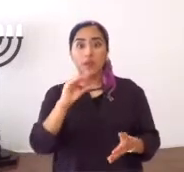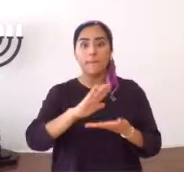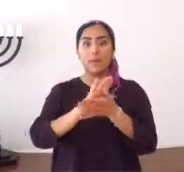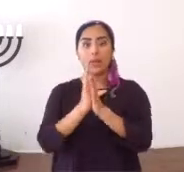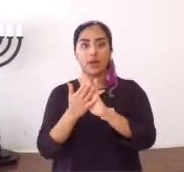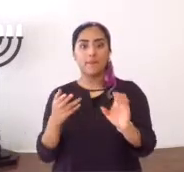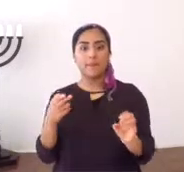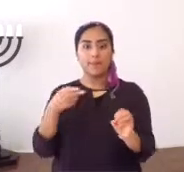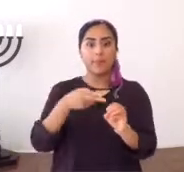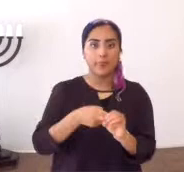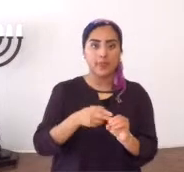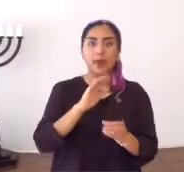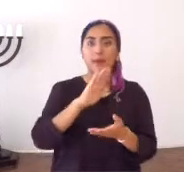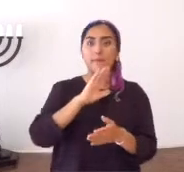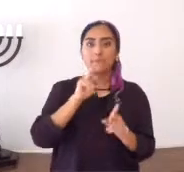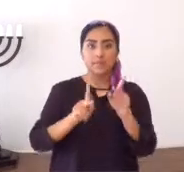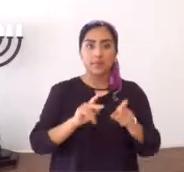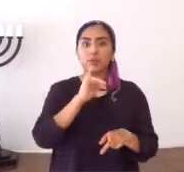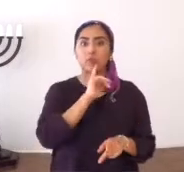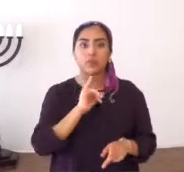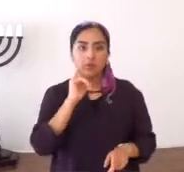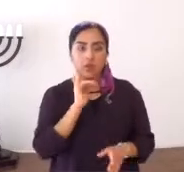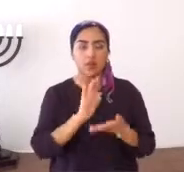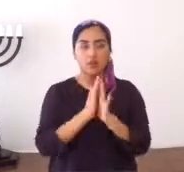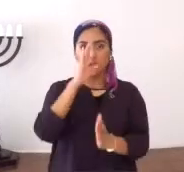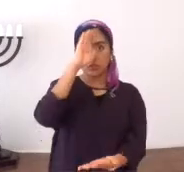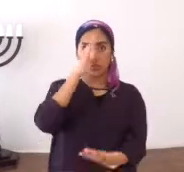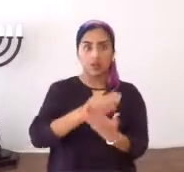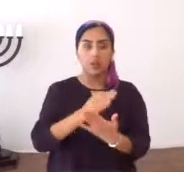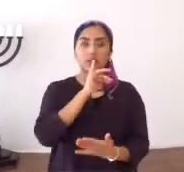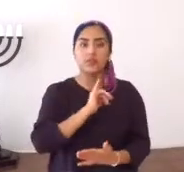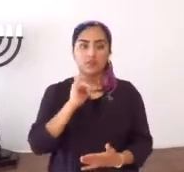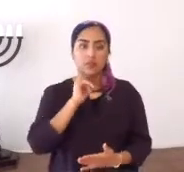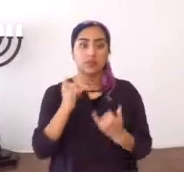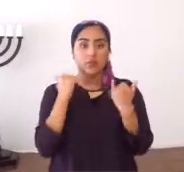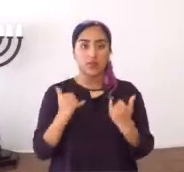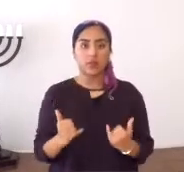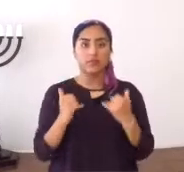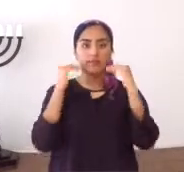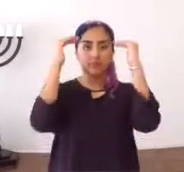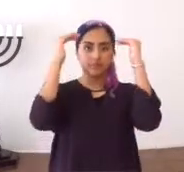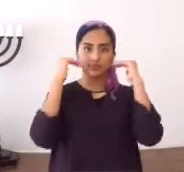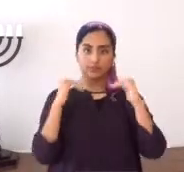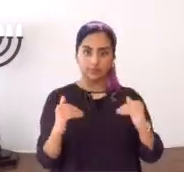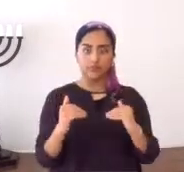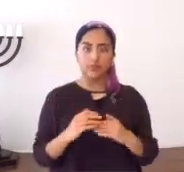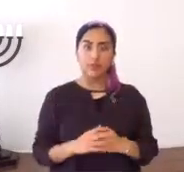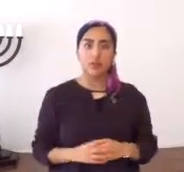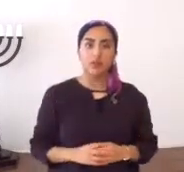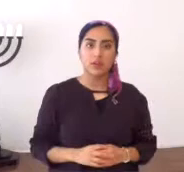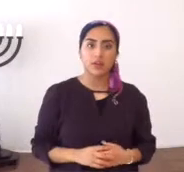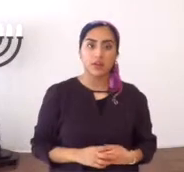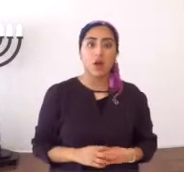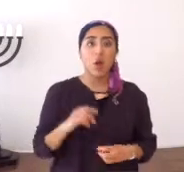gentil, y pasa uno a ser pueblo, de Israel, Bené Israel, hijos de Israel, ahora,